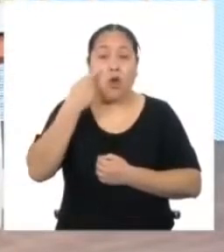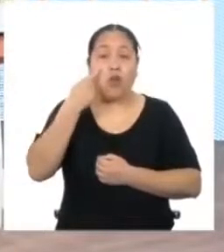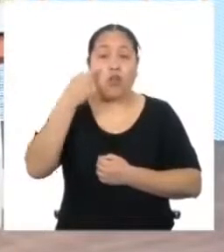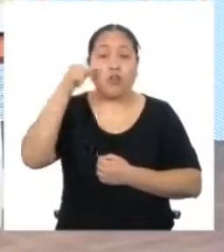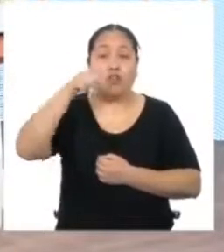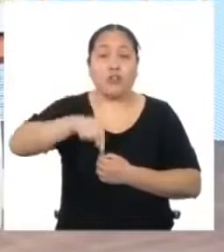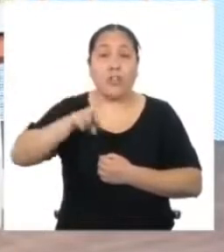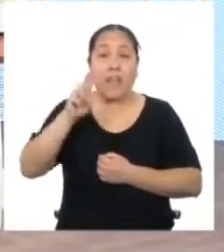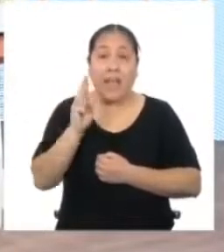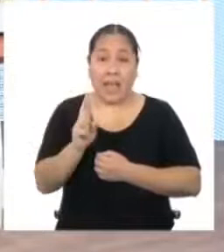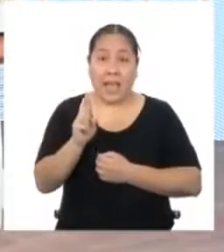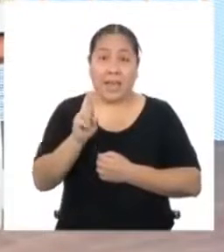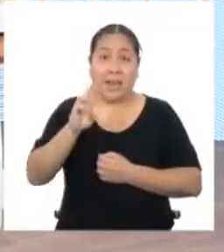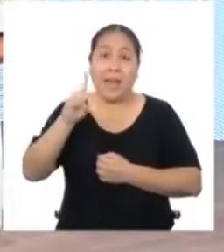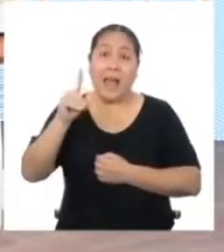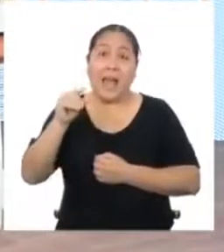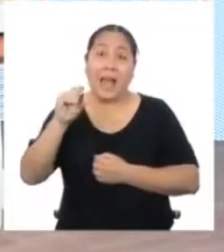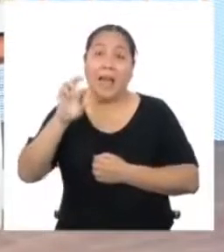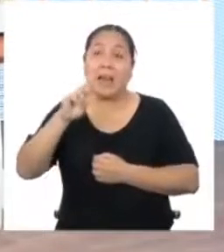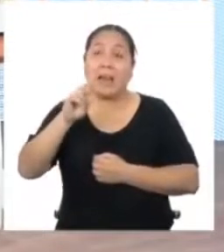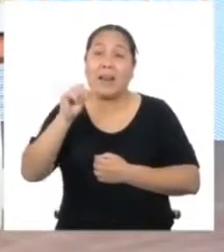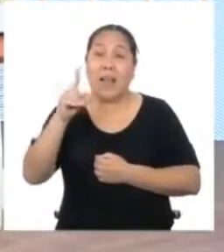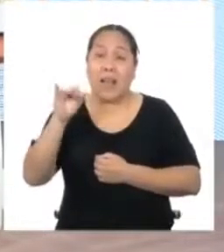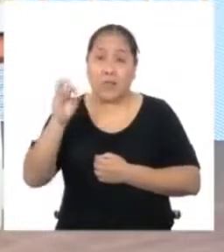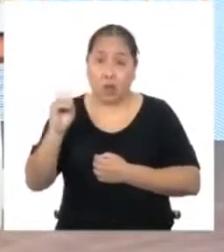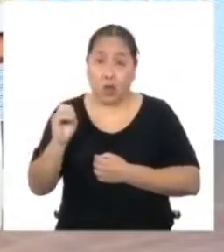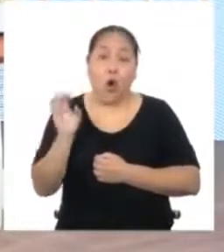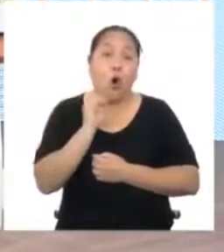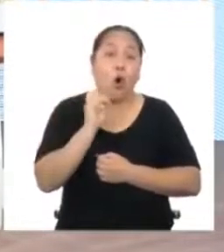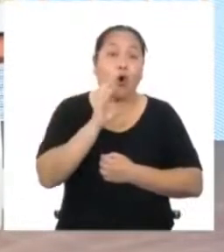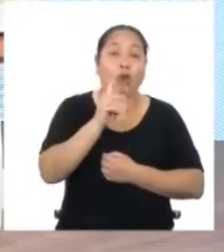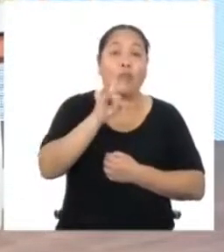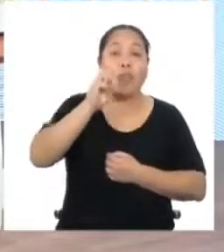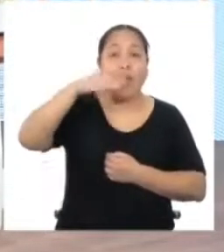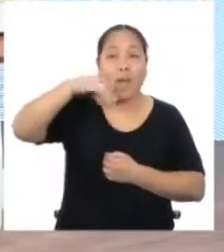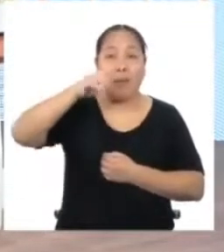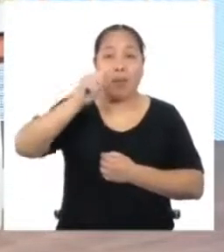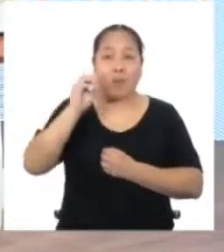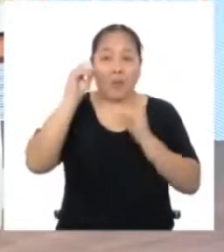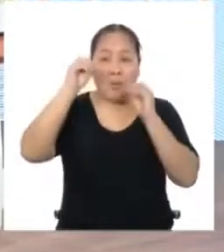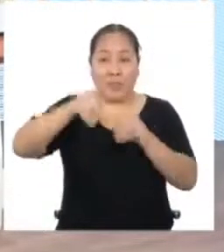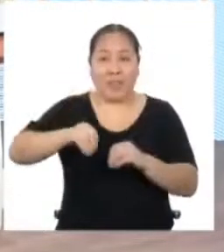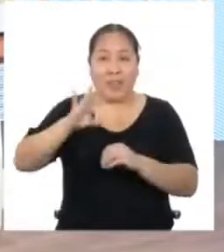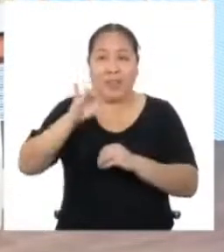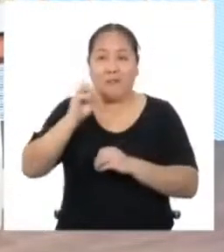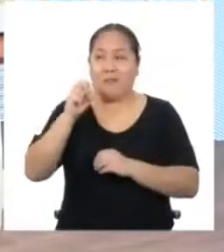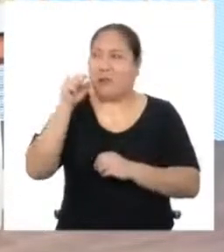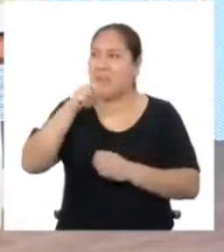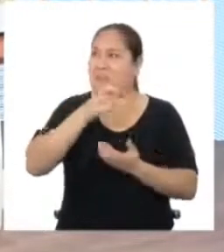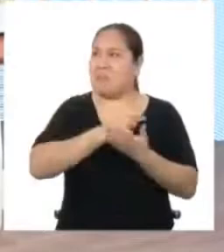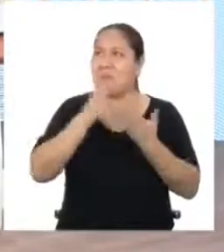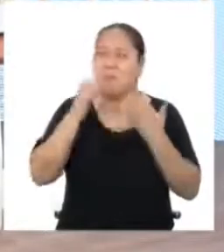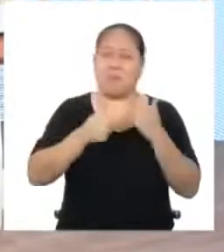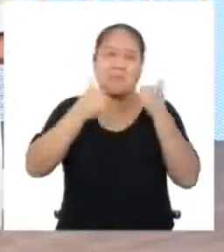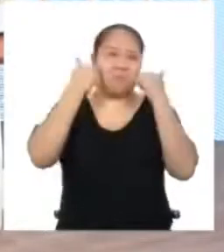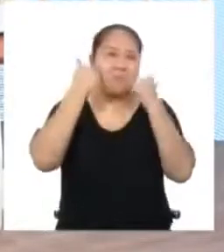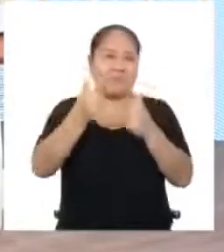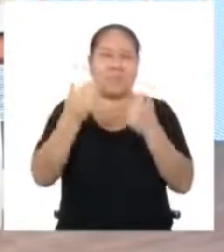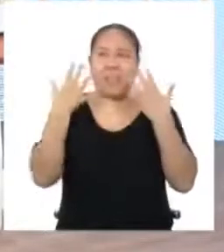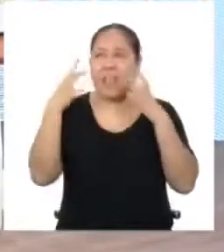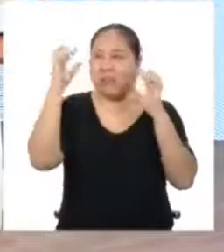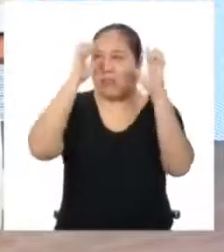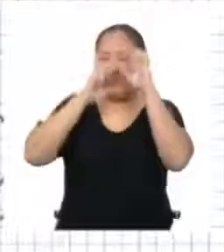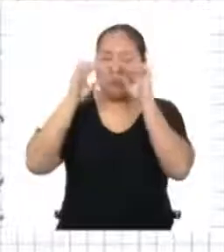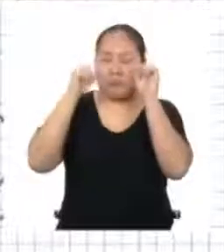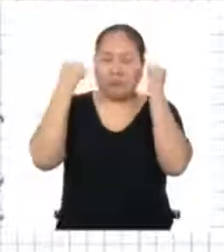valor del radio o diámetro para poder aplicar la fórmula Este programa ha sido un éxito, profesora Yo ya tengo todas mis dudas